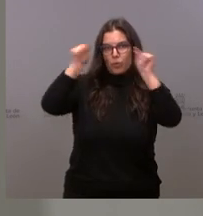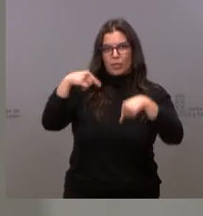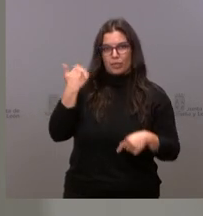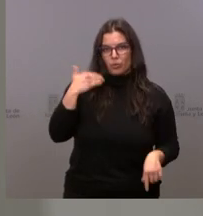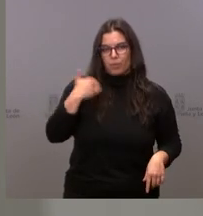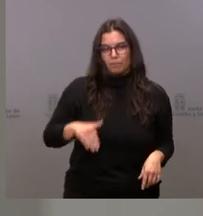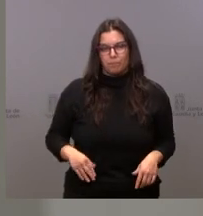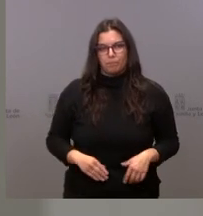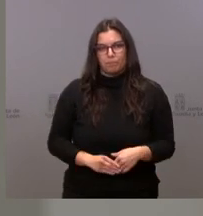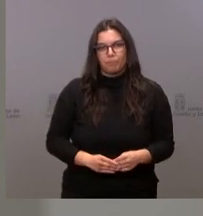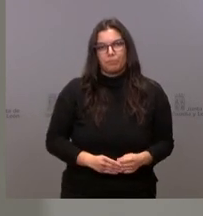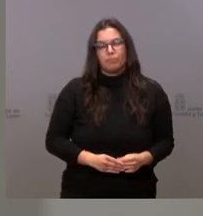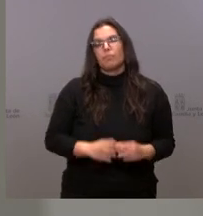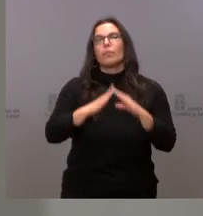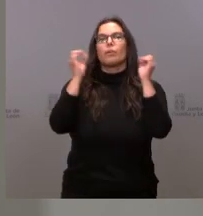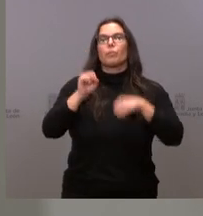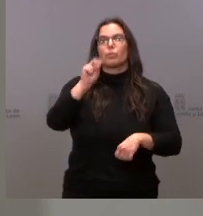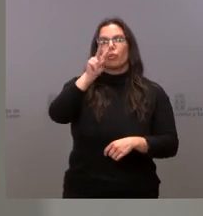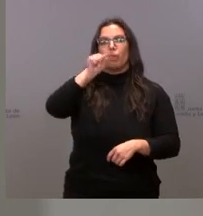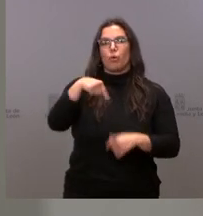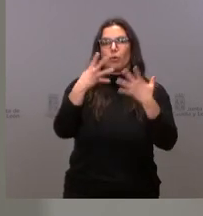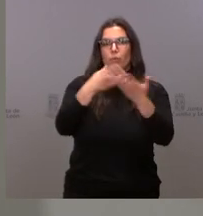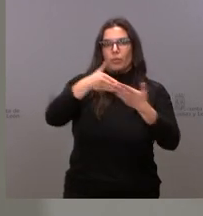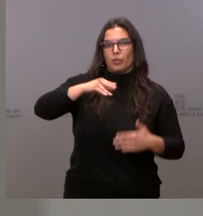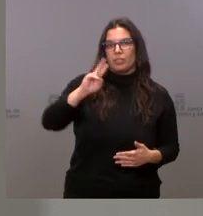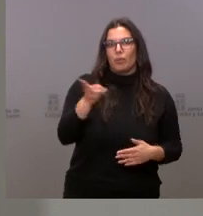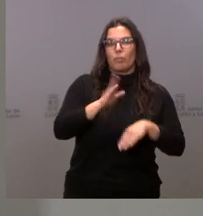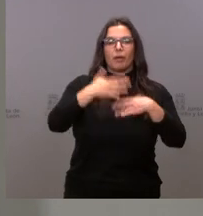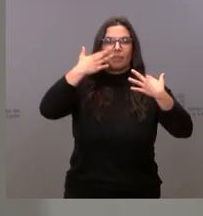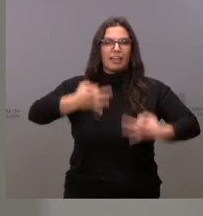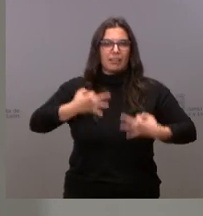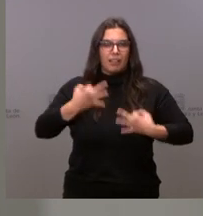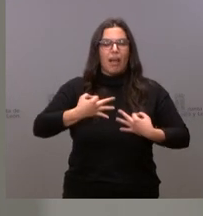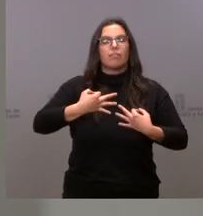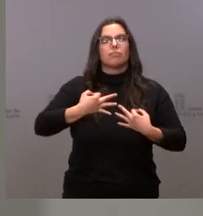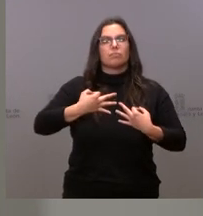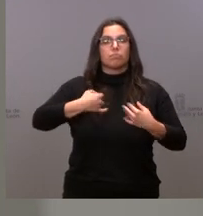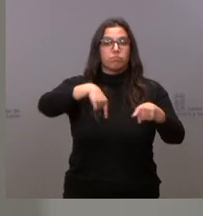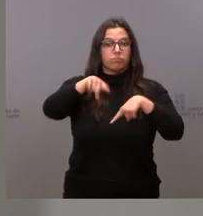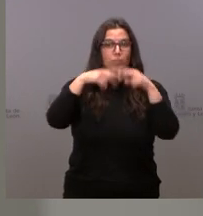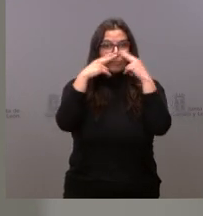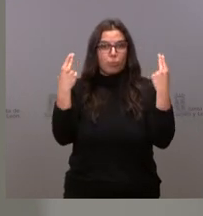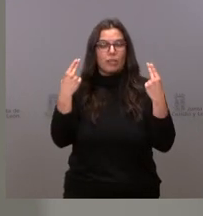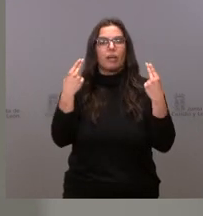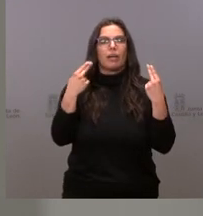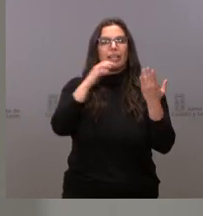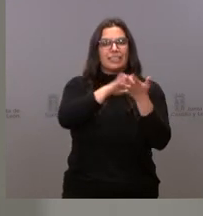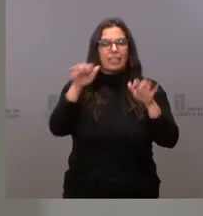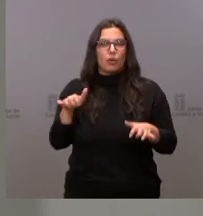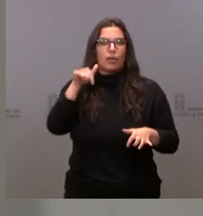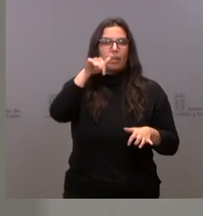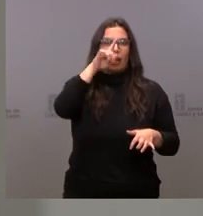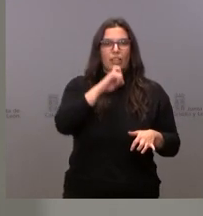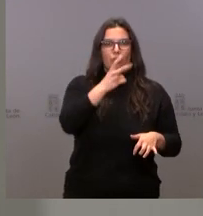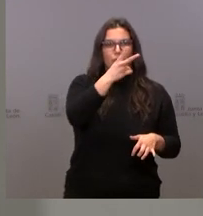Se aprueban 12,9 millones de euros para garantizar la movilidad pública en Castilla y León en el año 2002. Se trata